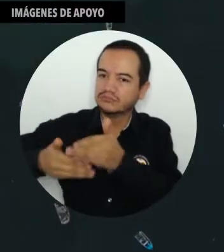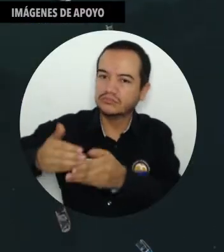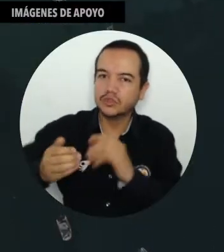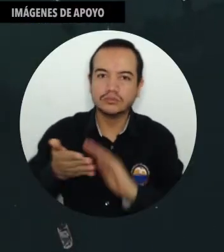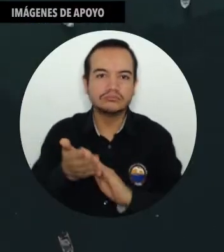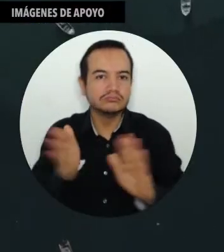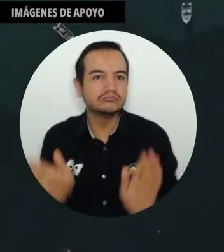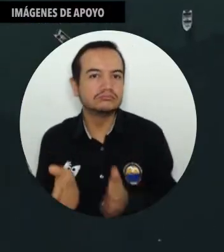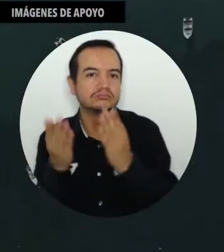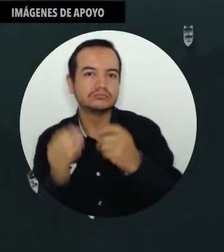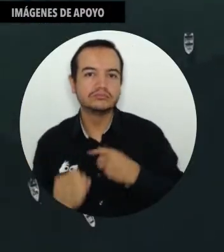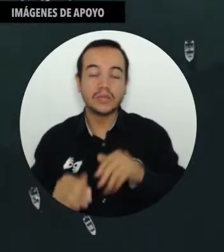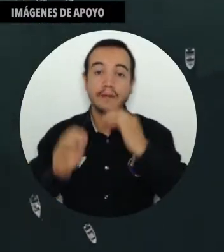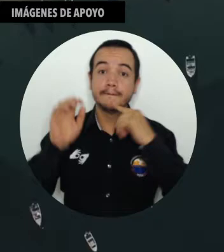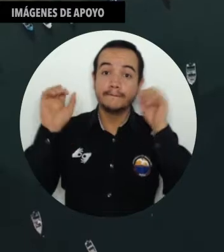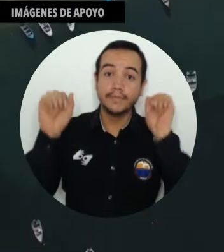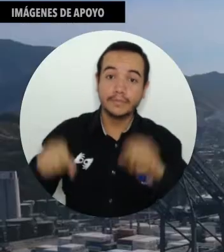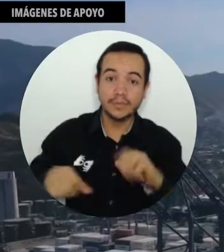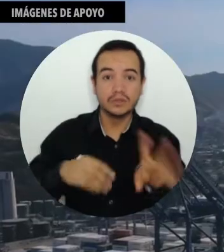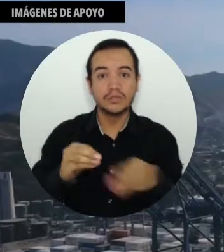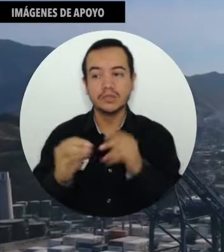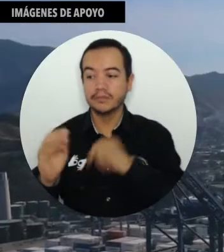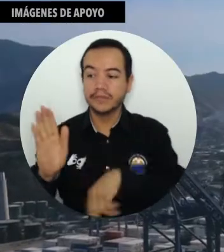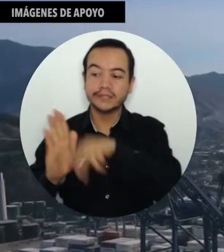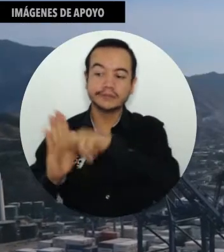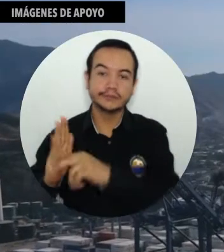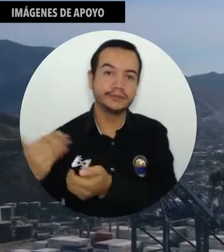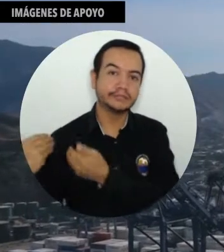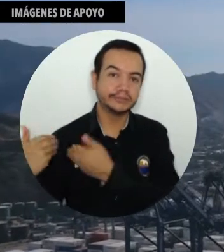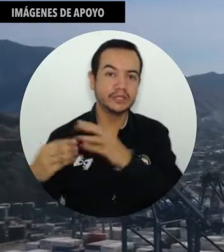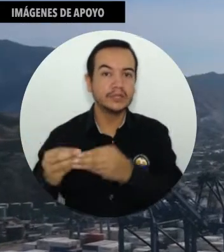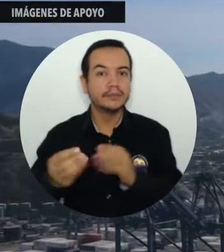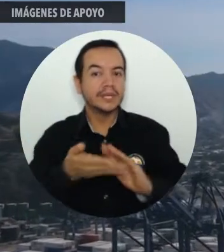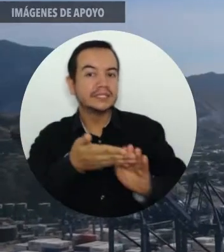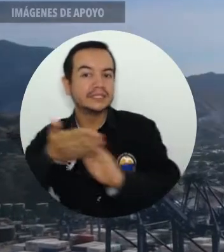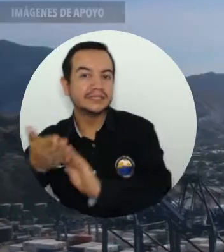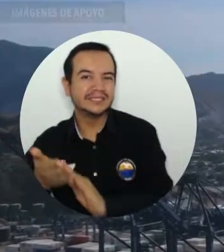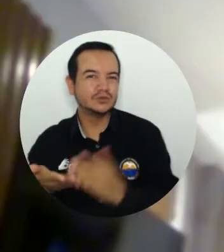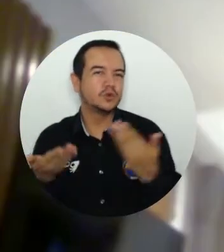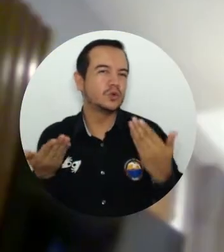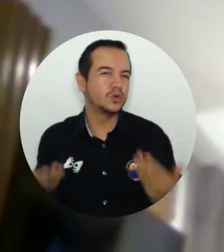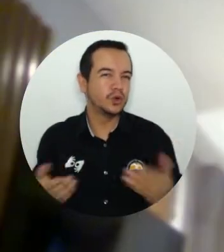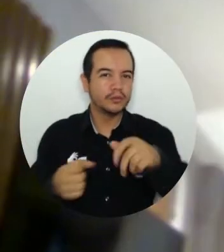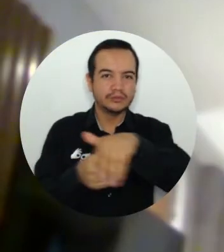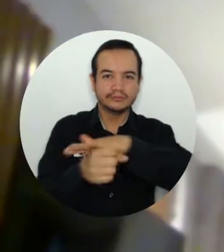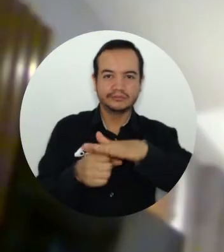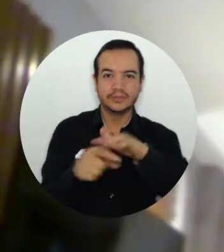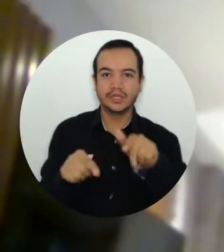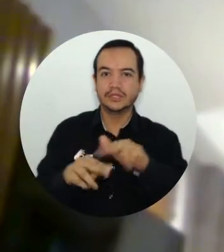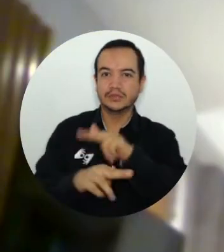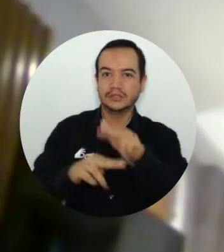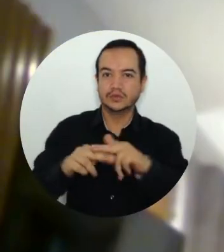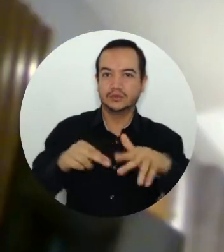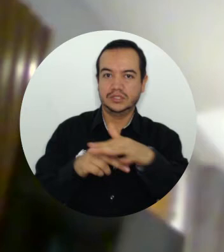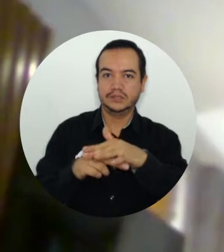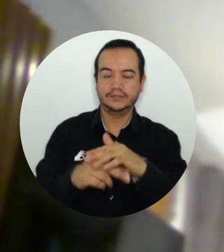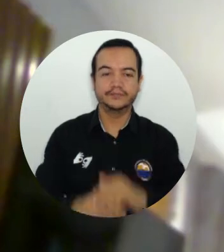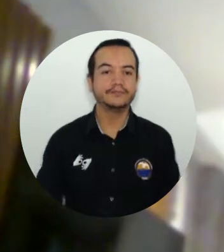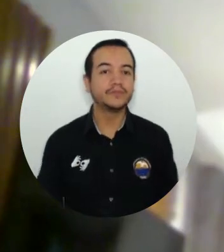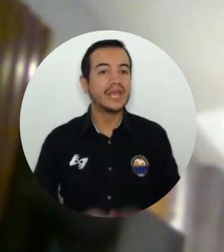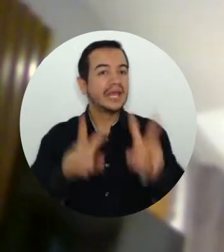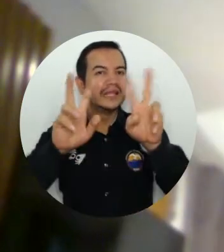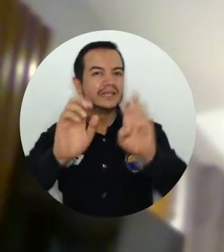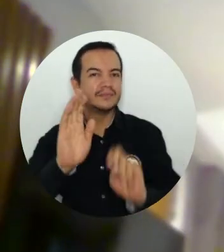restauración, permisos, responsabilidad jurídica y la resolución de conflictos en el área. El derecho ambiental, la legislación